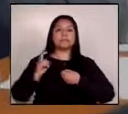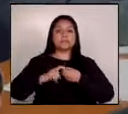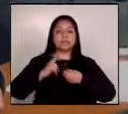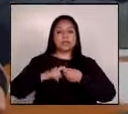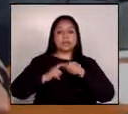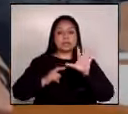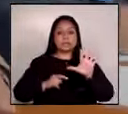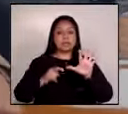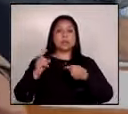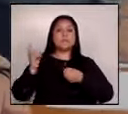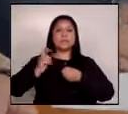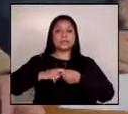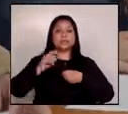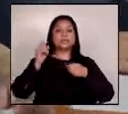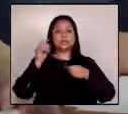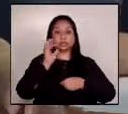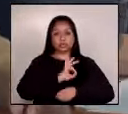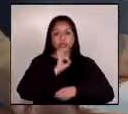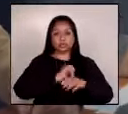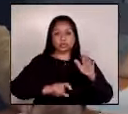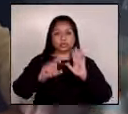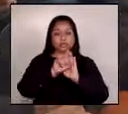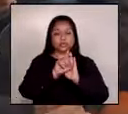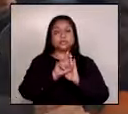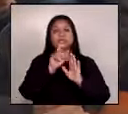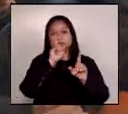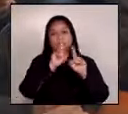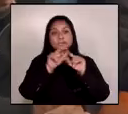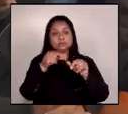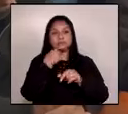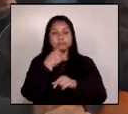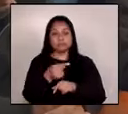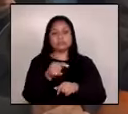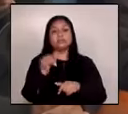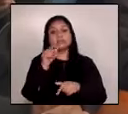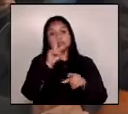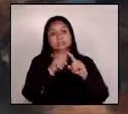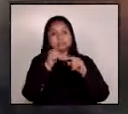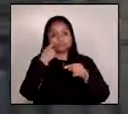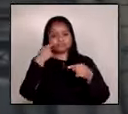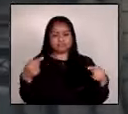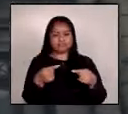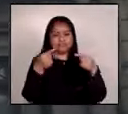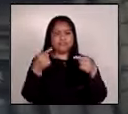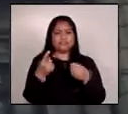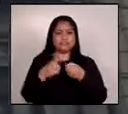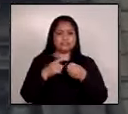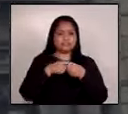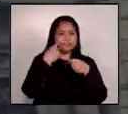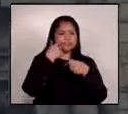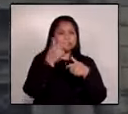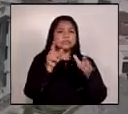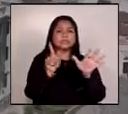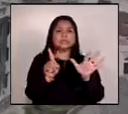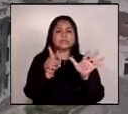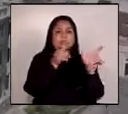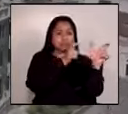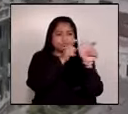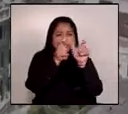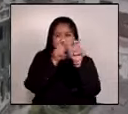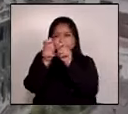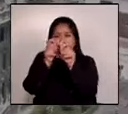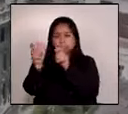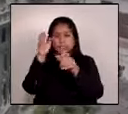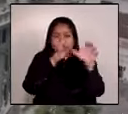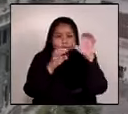fomentando un diálogo inclusivo para construir estrategias conjuntas contra la corrupción monitoreo y evaluación evaluando